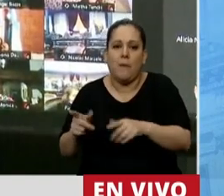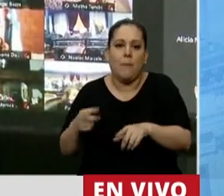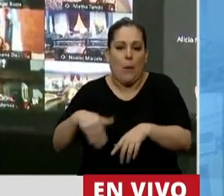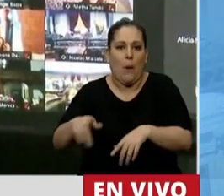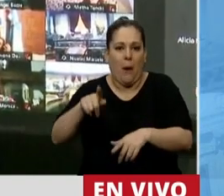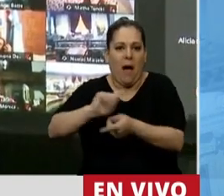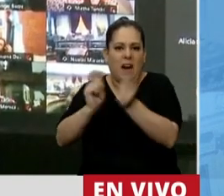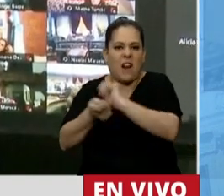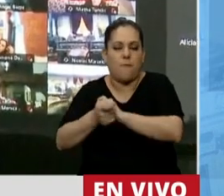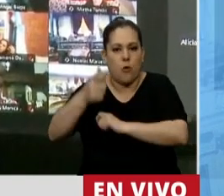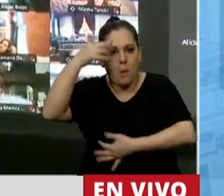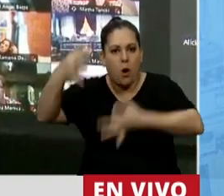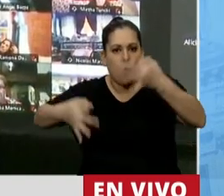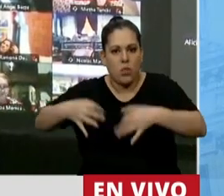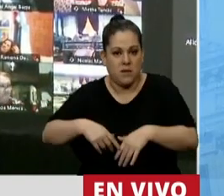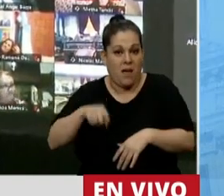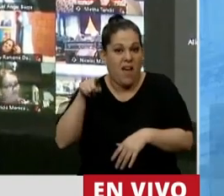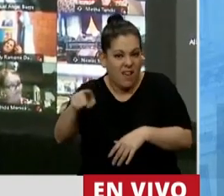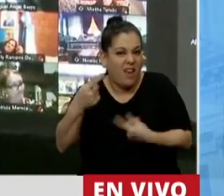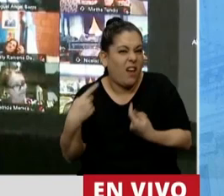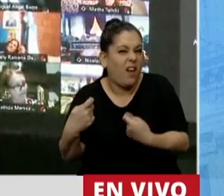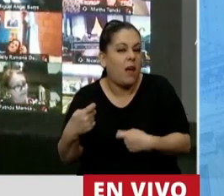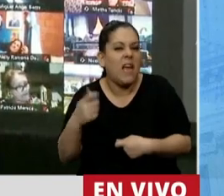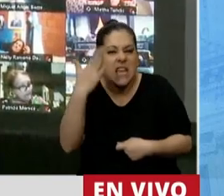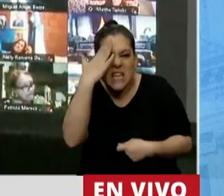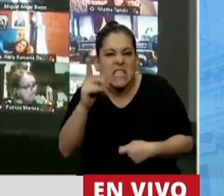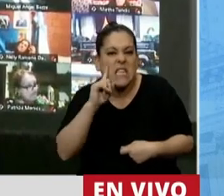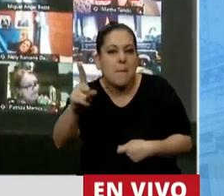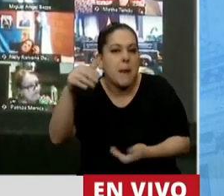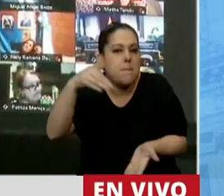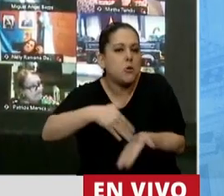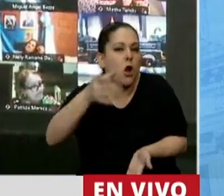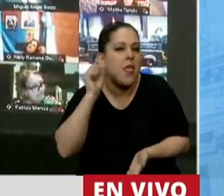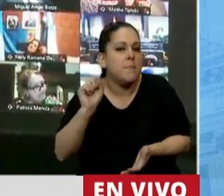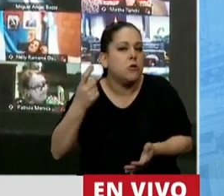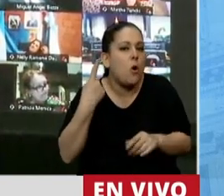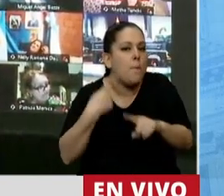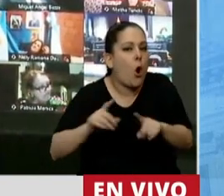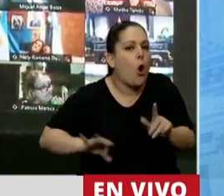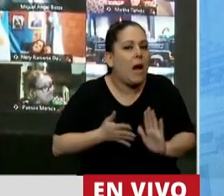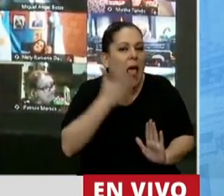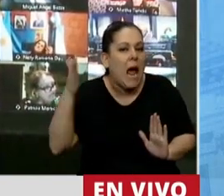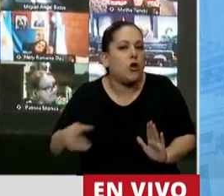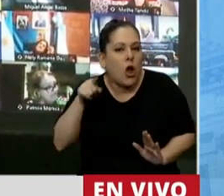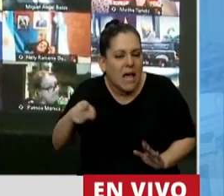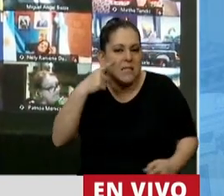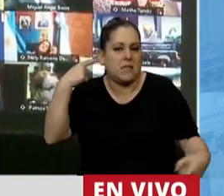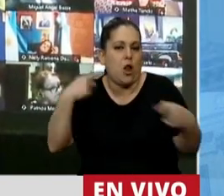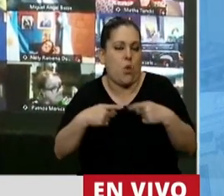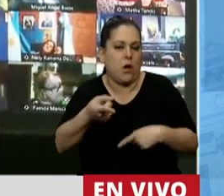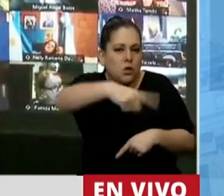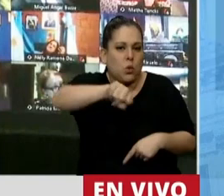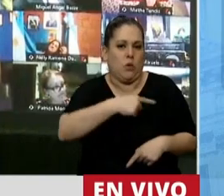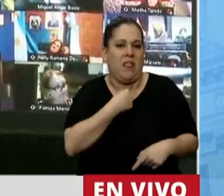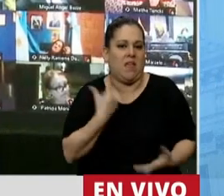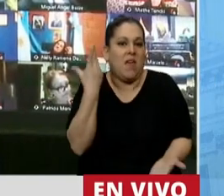judicial que nos costará a los argentinos más de 15 mil millones de pesos al año. Ese es el verdadero objetivo que tienen desde